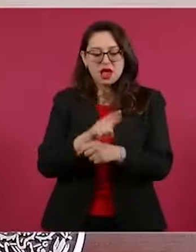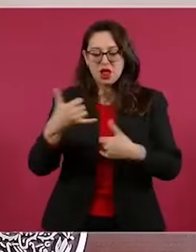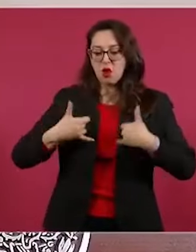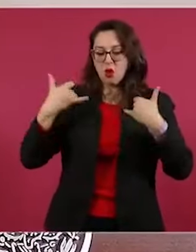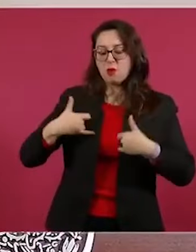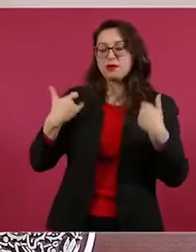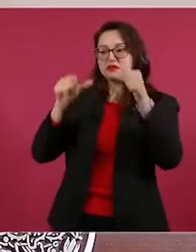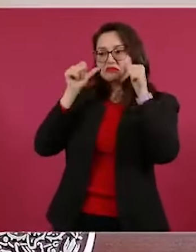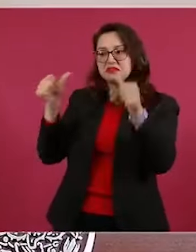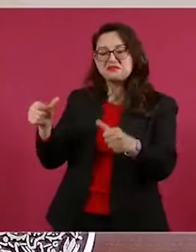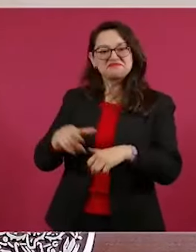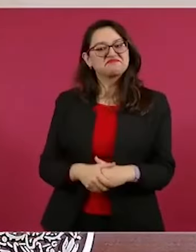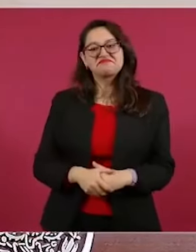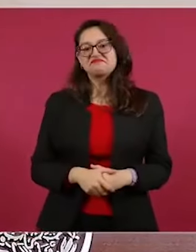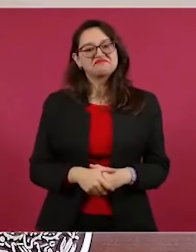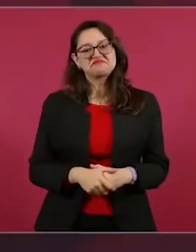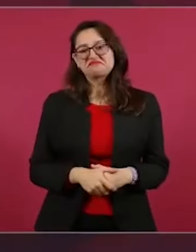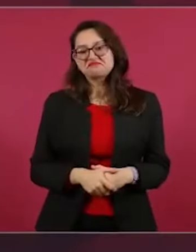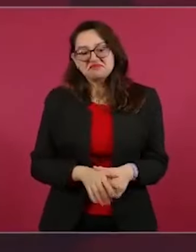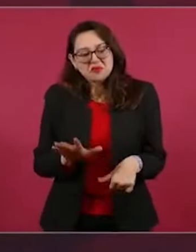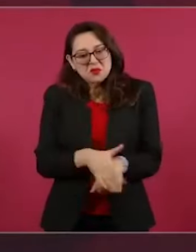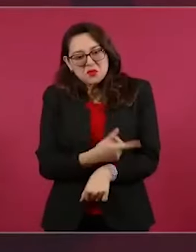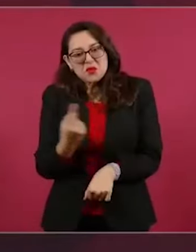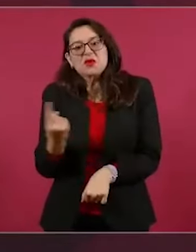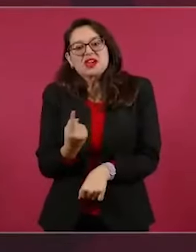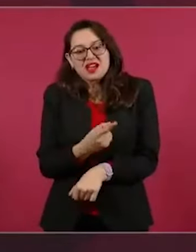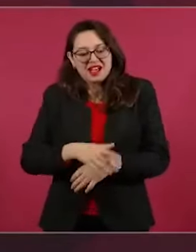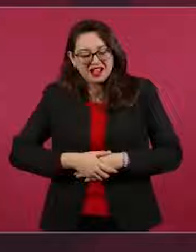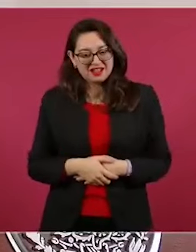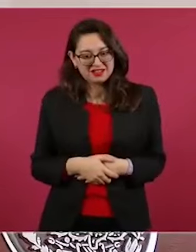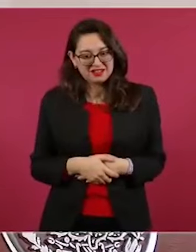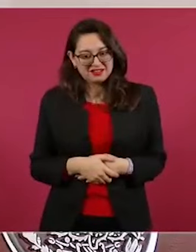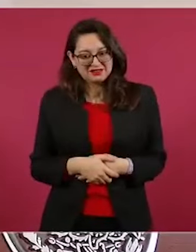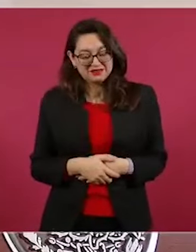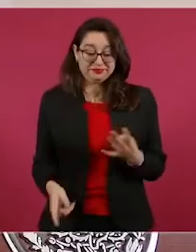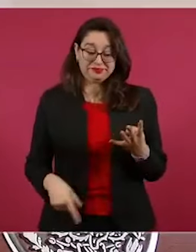Y por último, el 70 por ciento de las armas